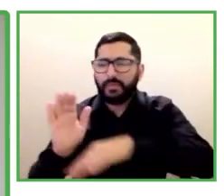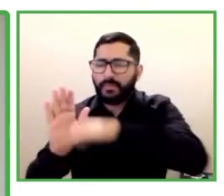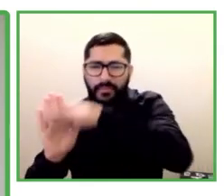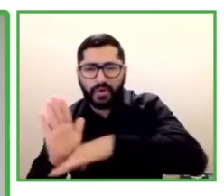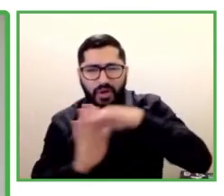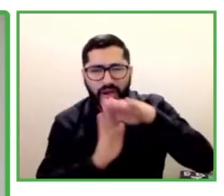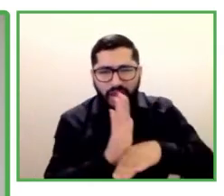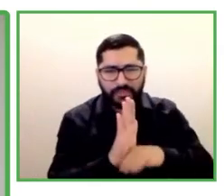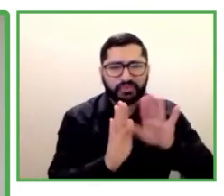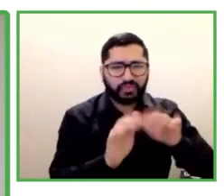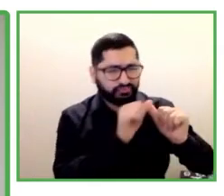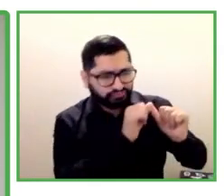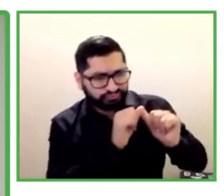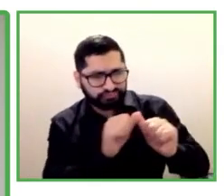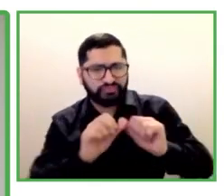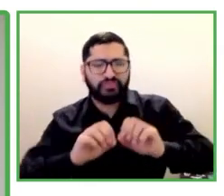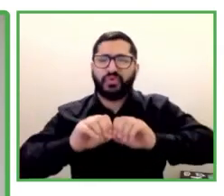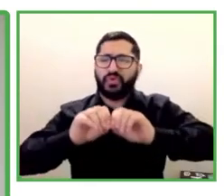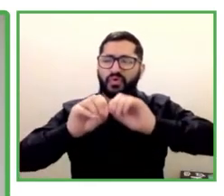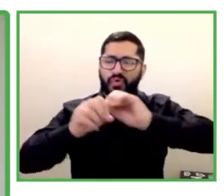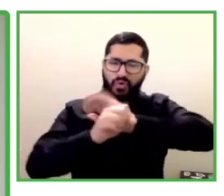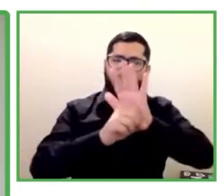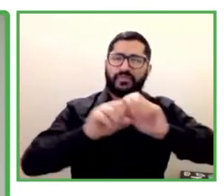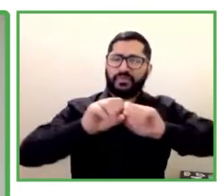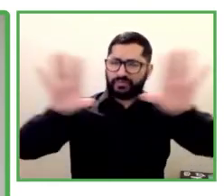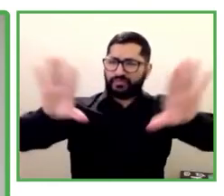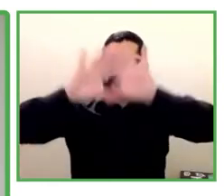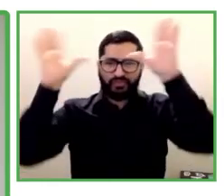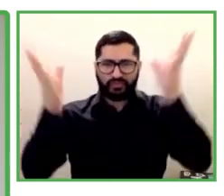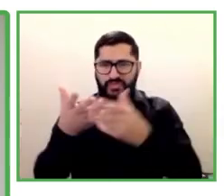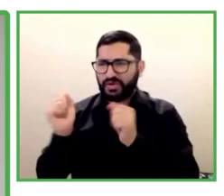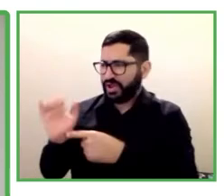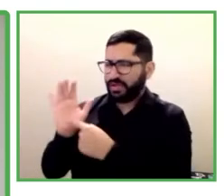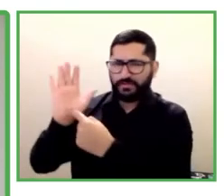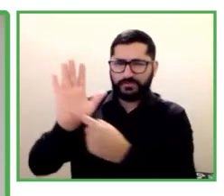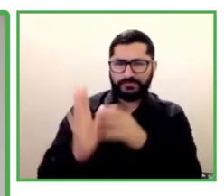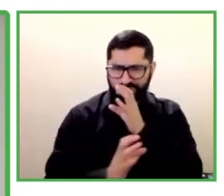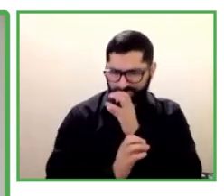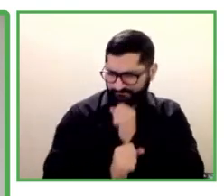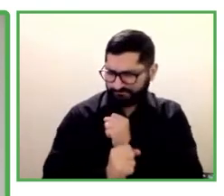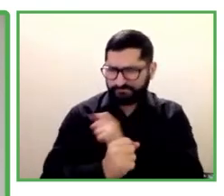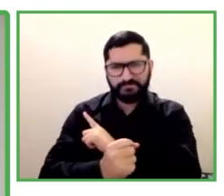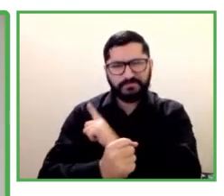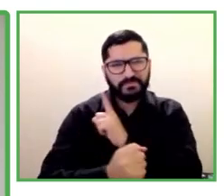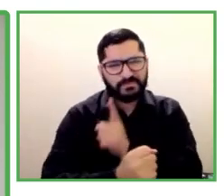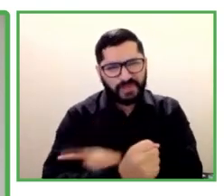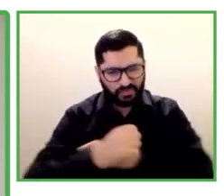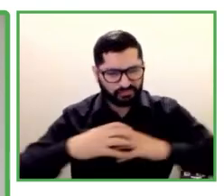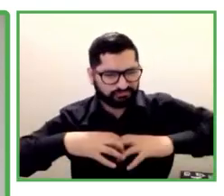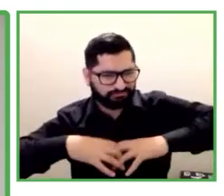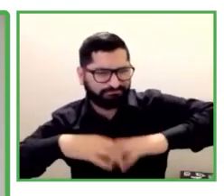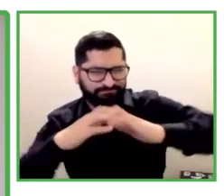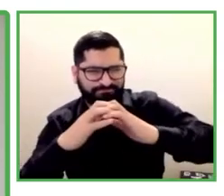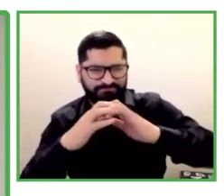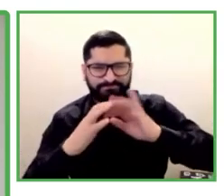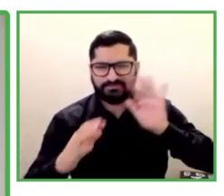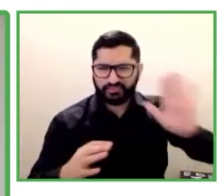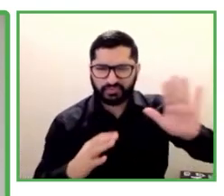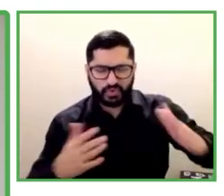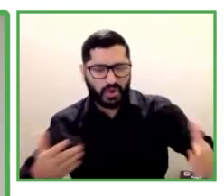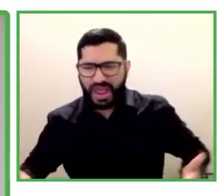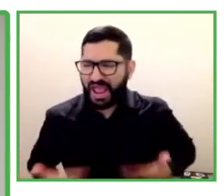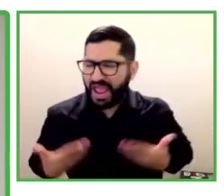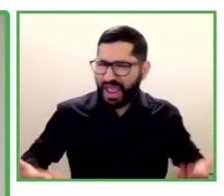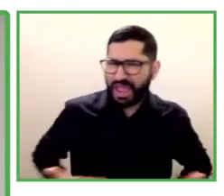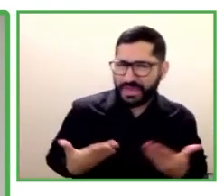resiliencia y la fortaleza que vemos en este sector. Espero que haya sido inspirador para nuestra audiencia también y sienta la libertad de conectarse